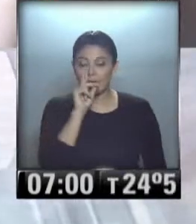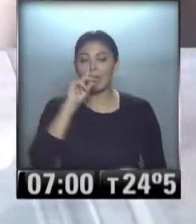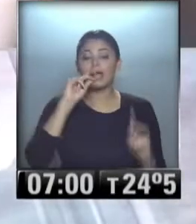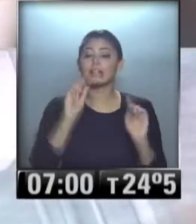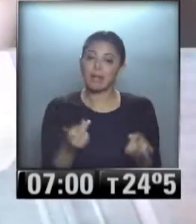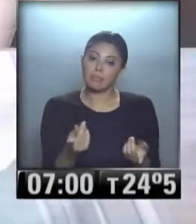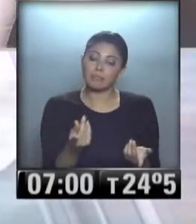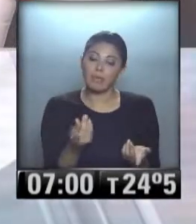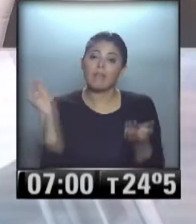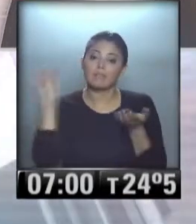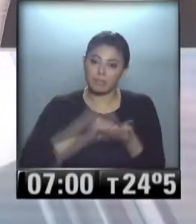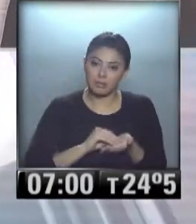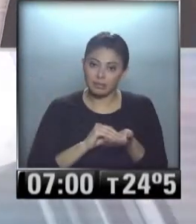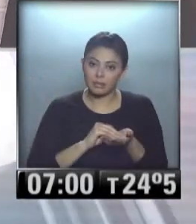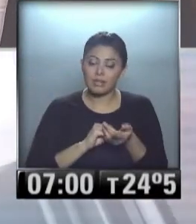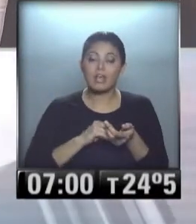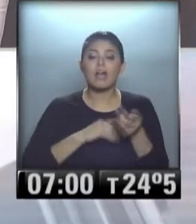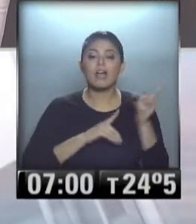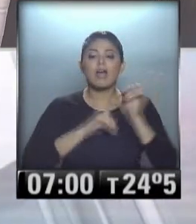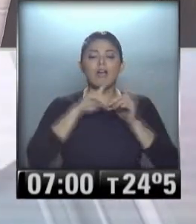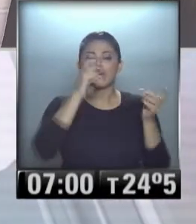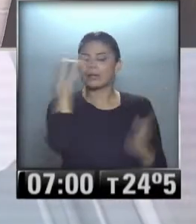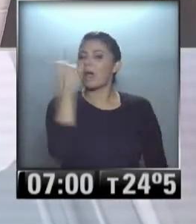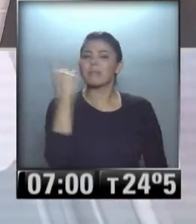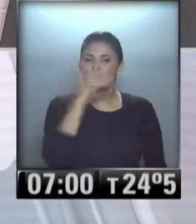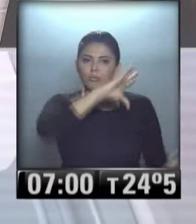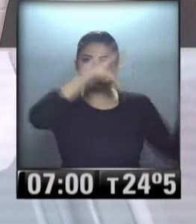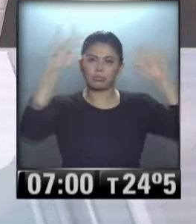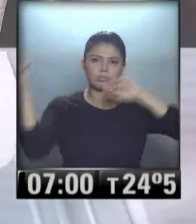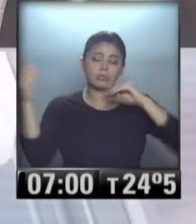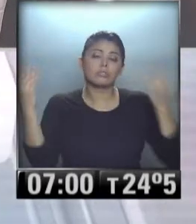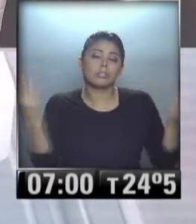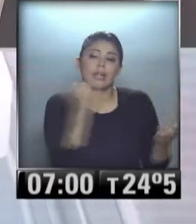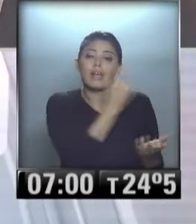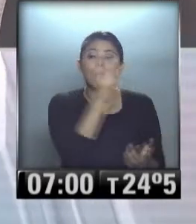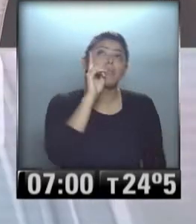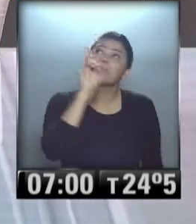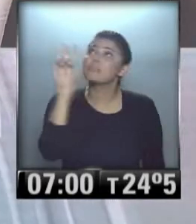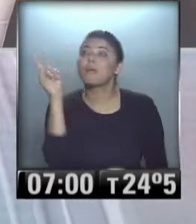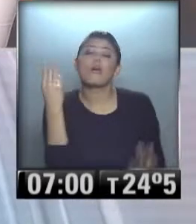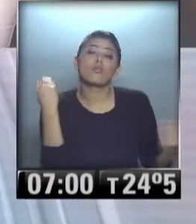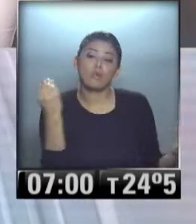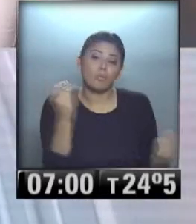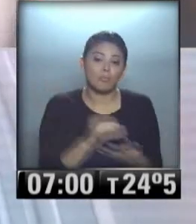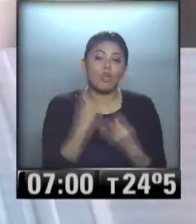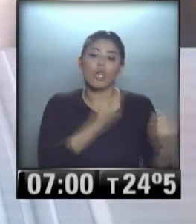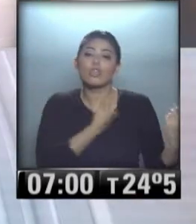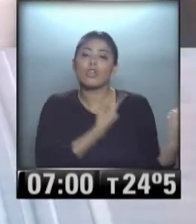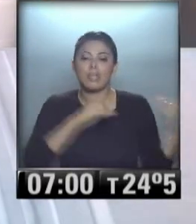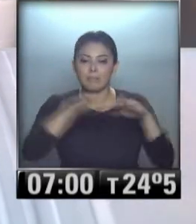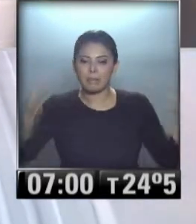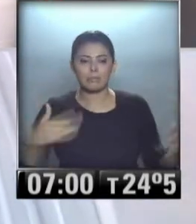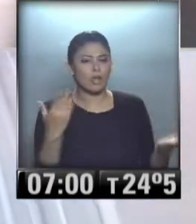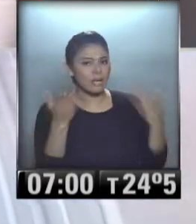además, como si fuera poco, se forman muy rápido. Así que, bueno, cada uno mira y se fija dónde pone la mesa. ¿Pero será una noche